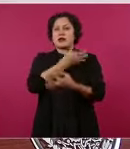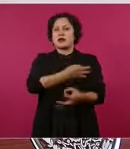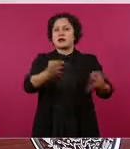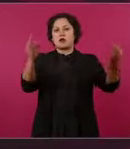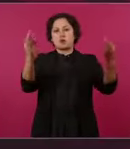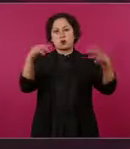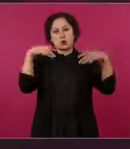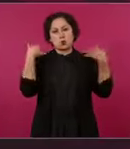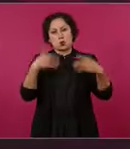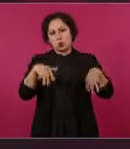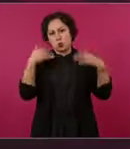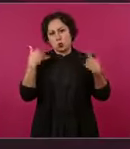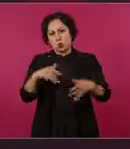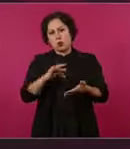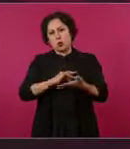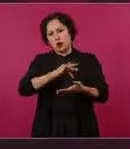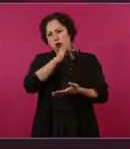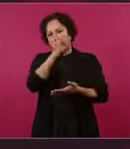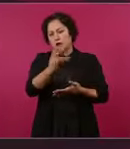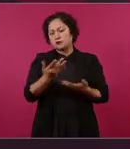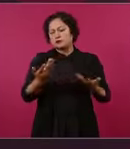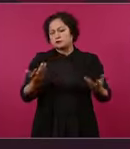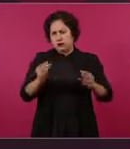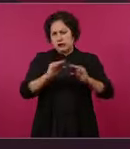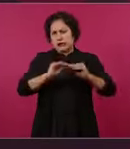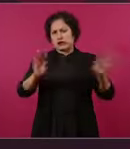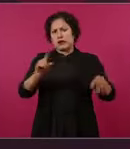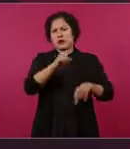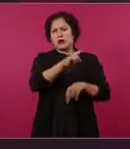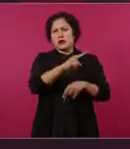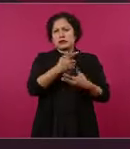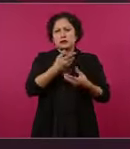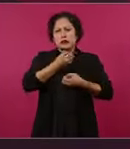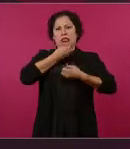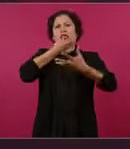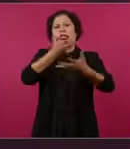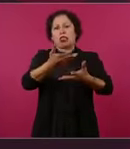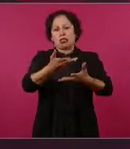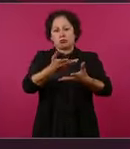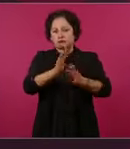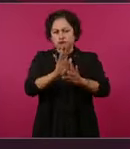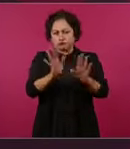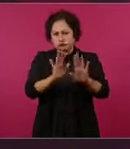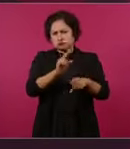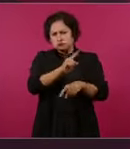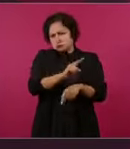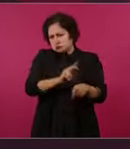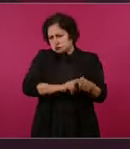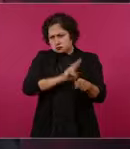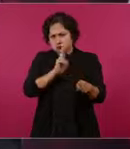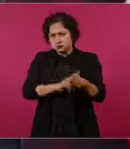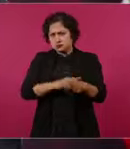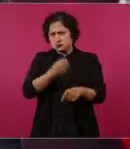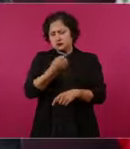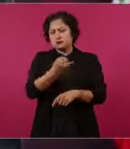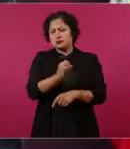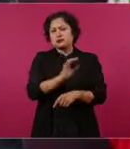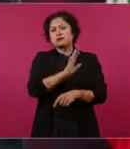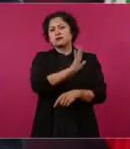aún con sus limitaciones, pues ya las parejas de